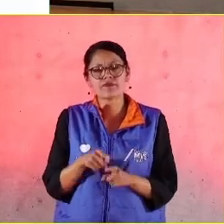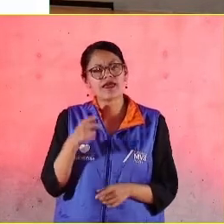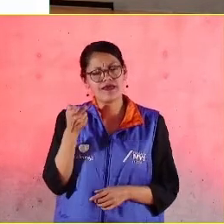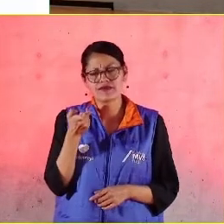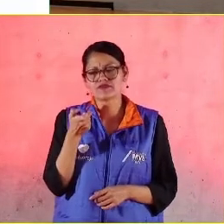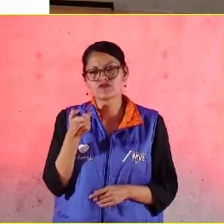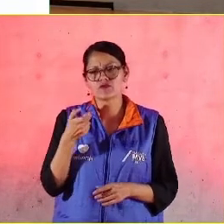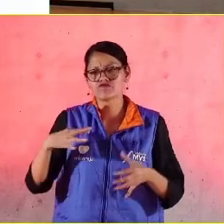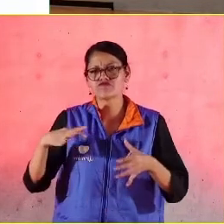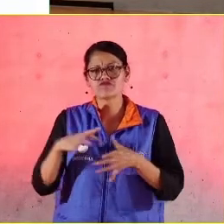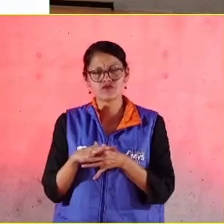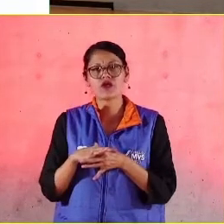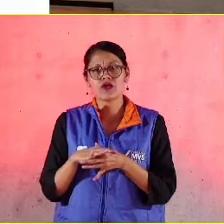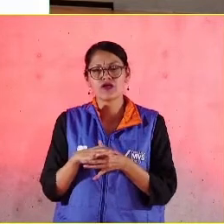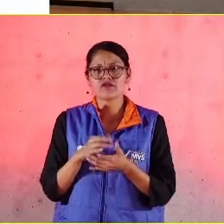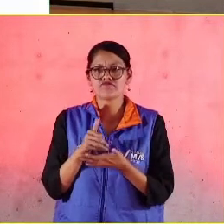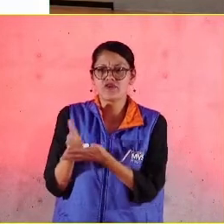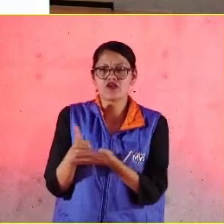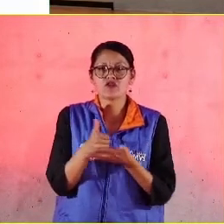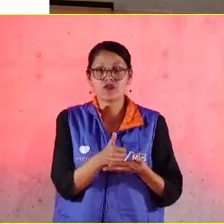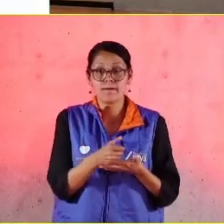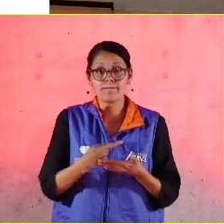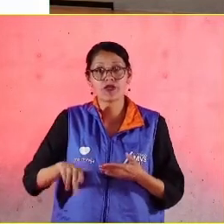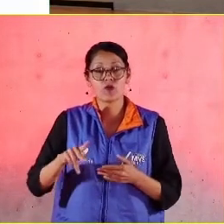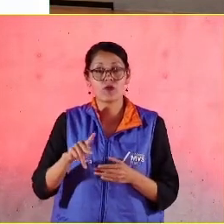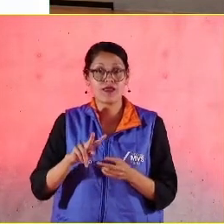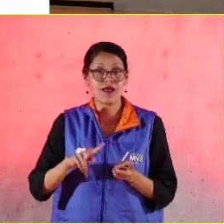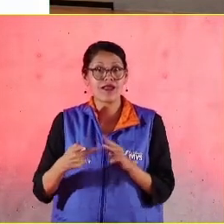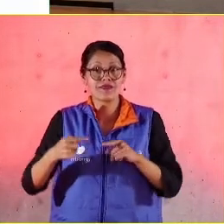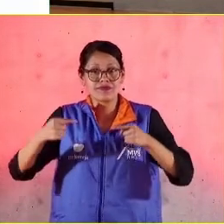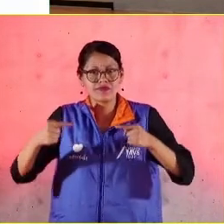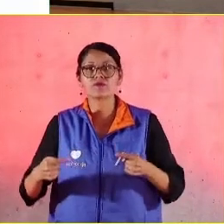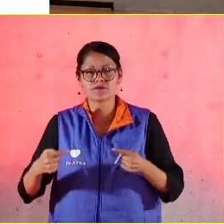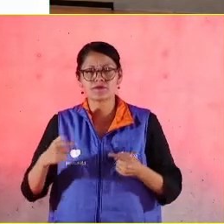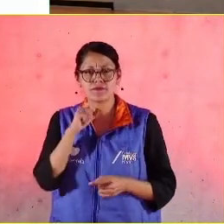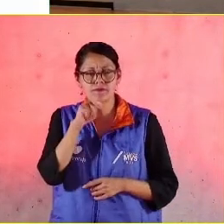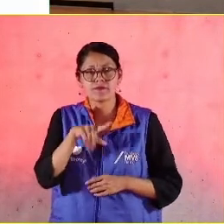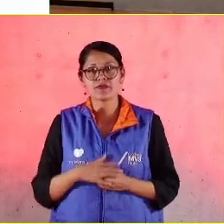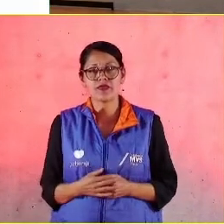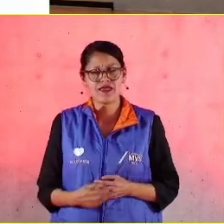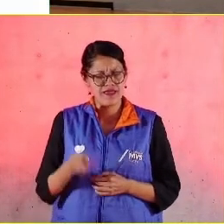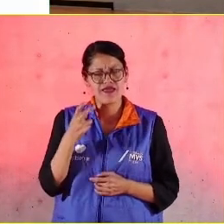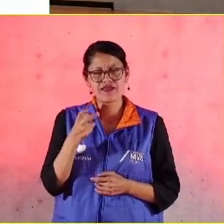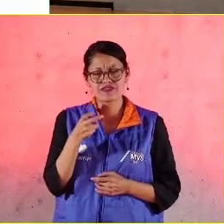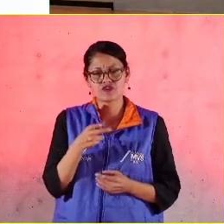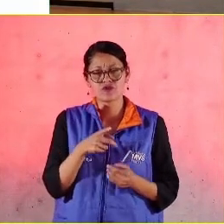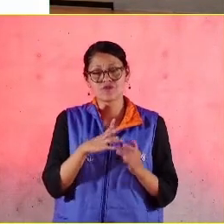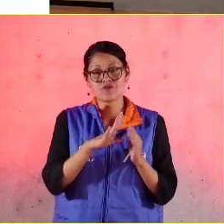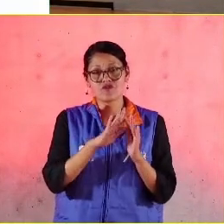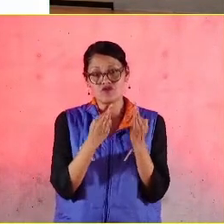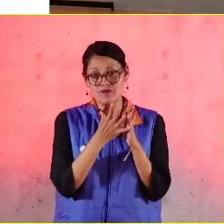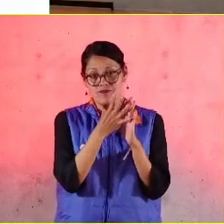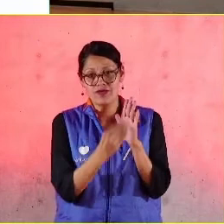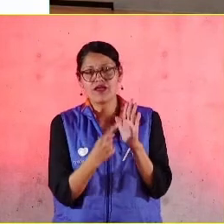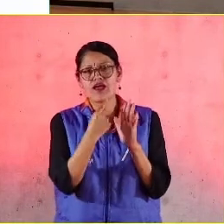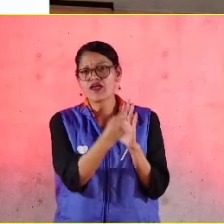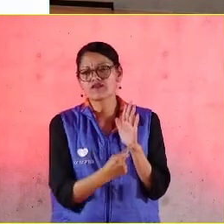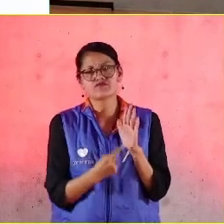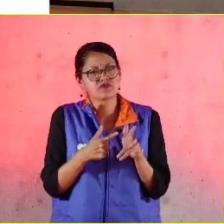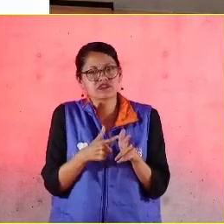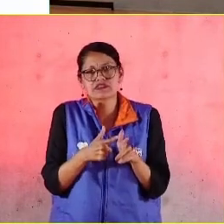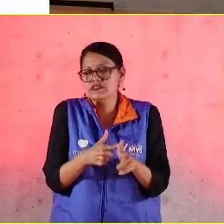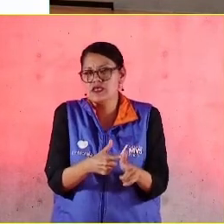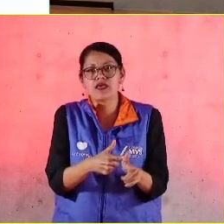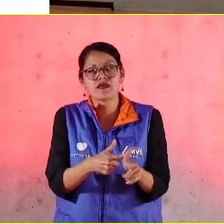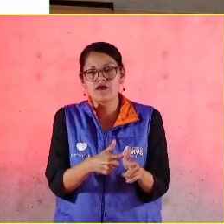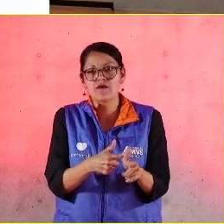forma colegas, pero también competidoras. Este instrumento va a seguir como tiene que seguir